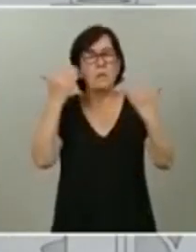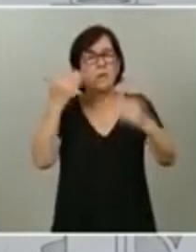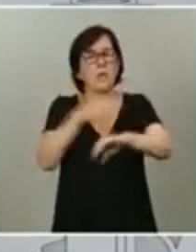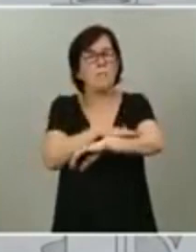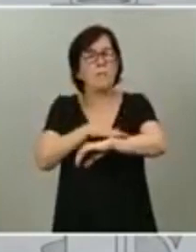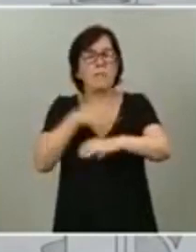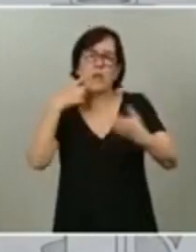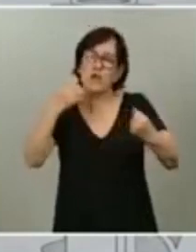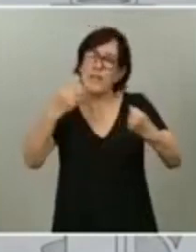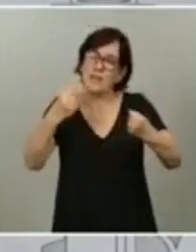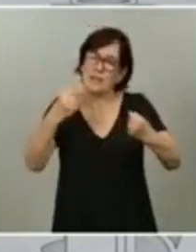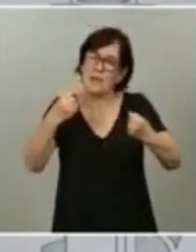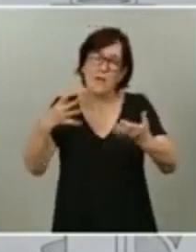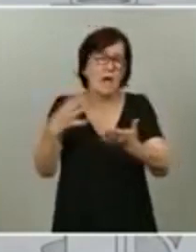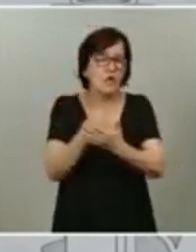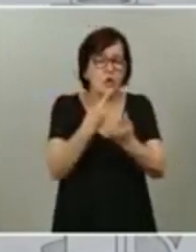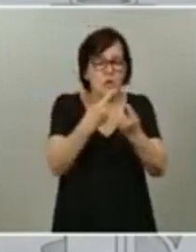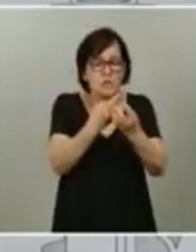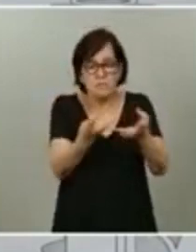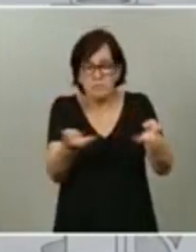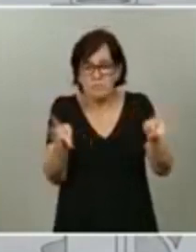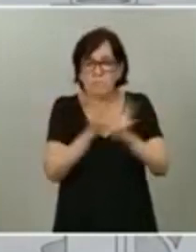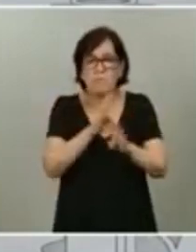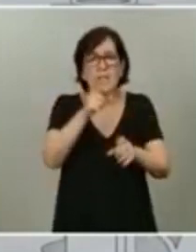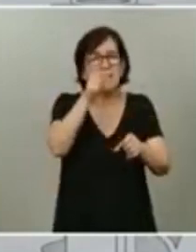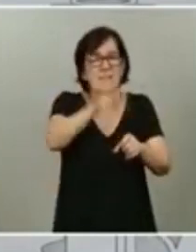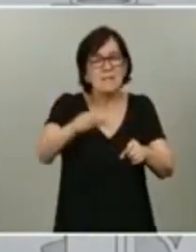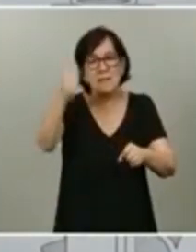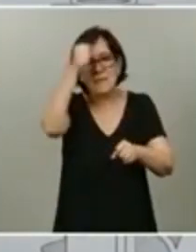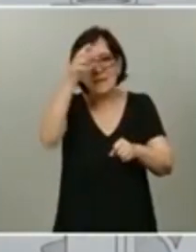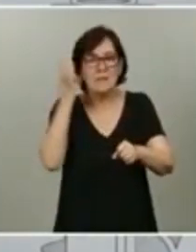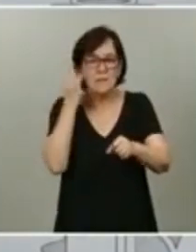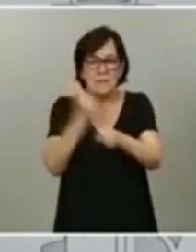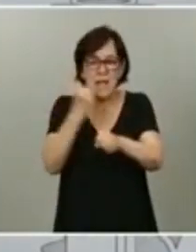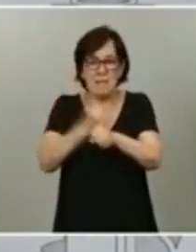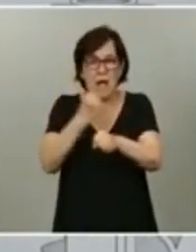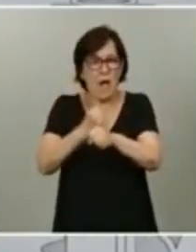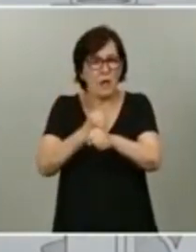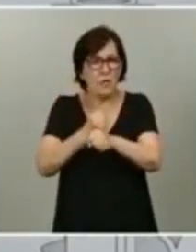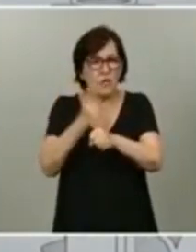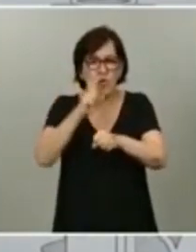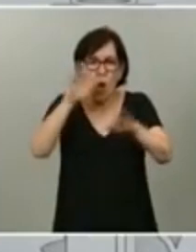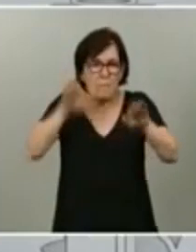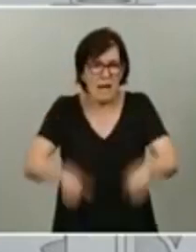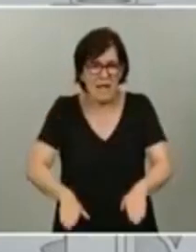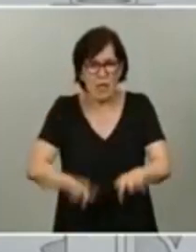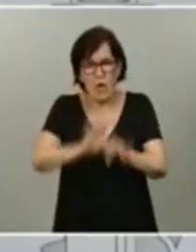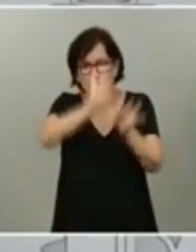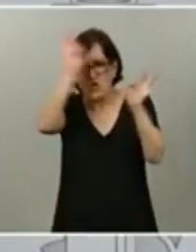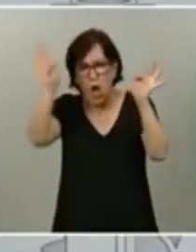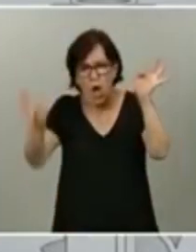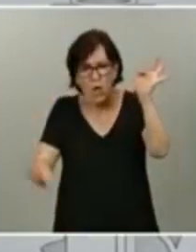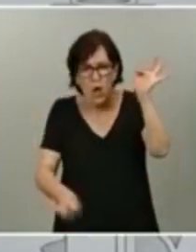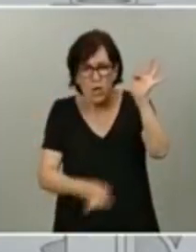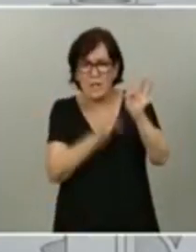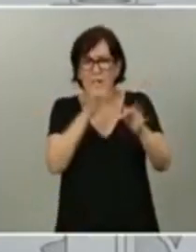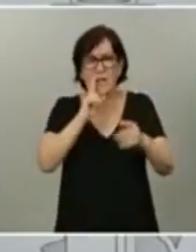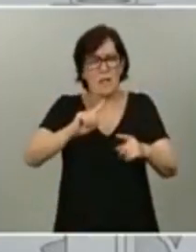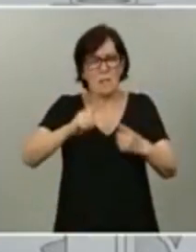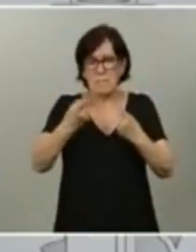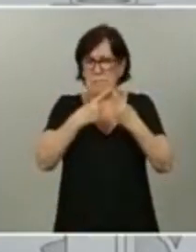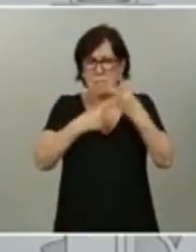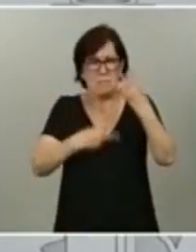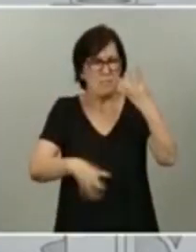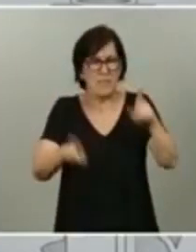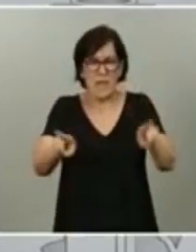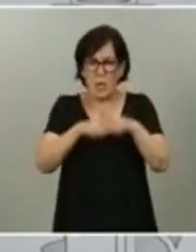a todos y cada uno de sus trabajadores y trabajadoras que lo han hecho sin descanso, día y noche, desde el primero al último del